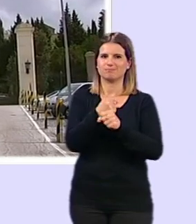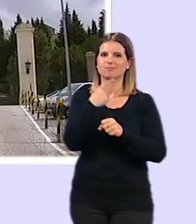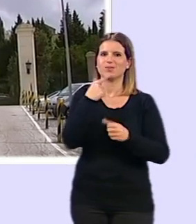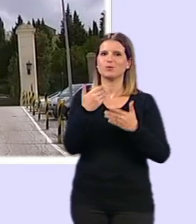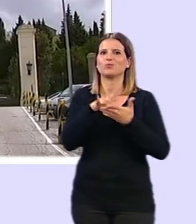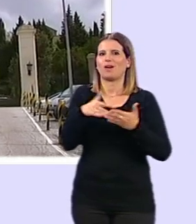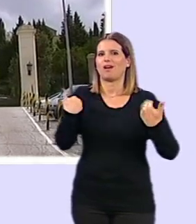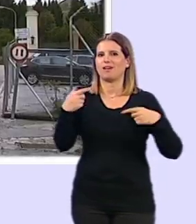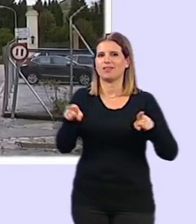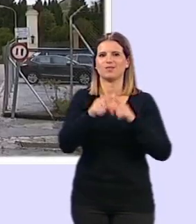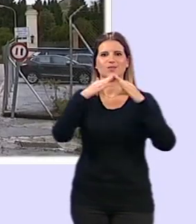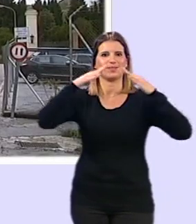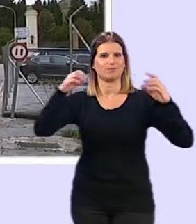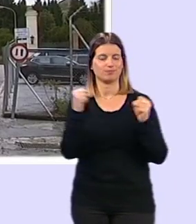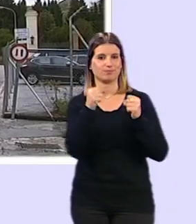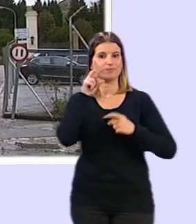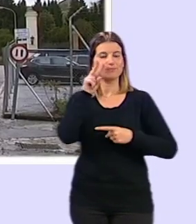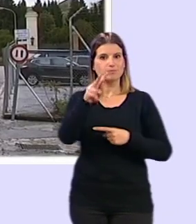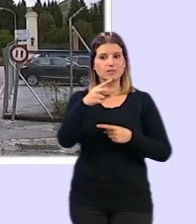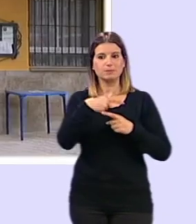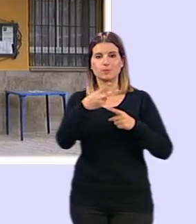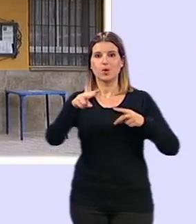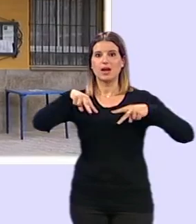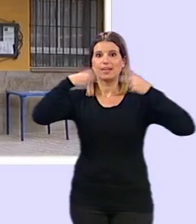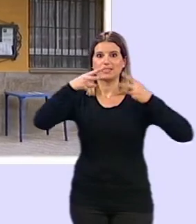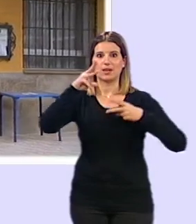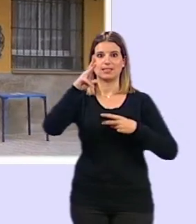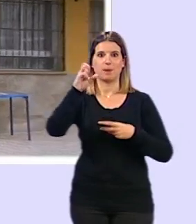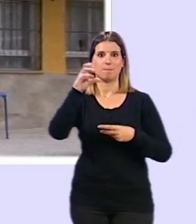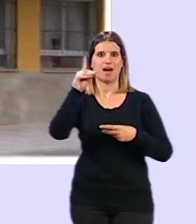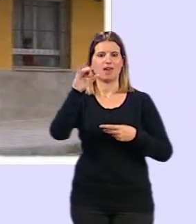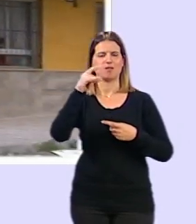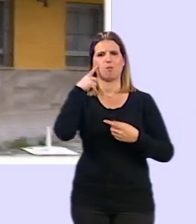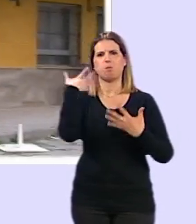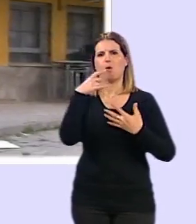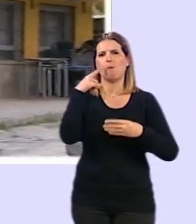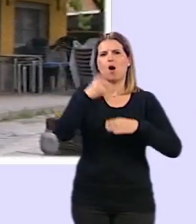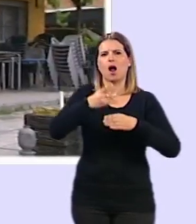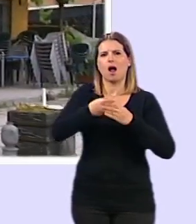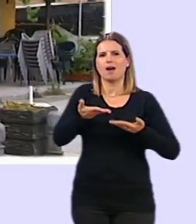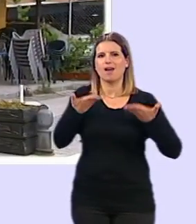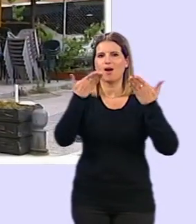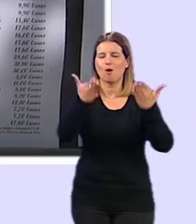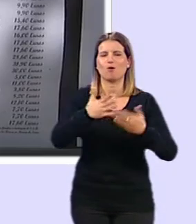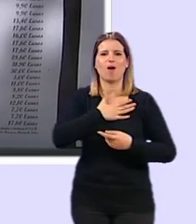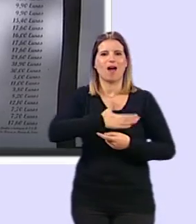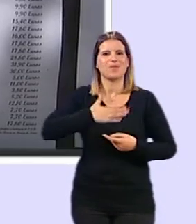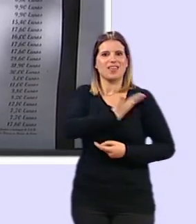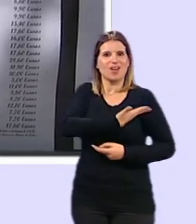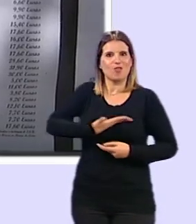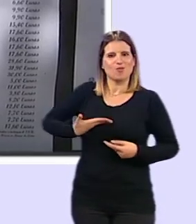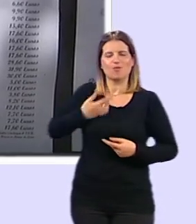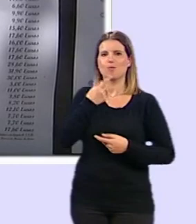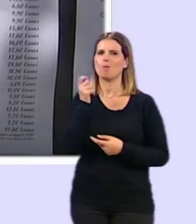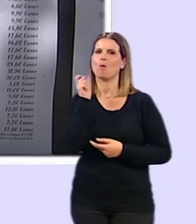confinamiento. observamos que el restaurante La Padilla famoso por sus carnes al horno la amabilidad de su propietaria y por sus